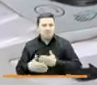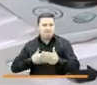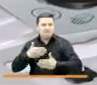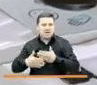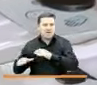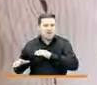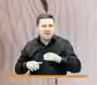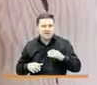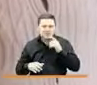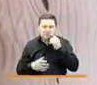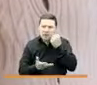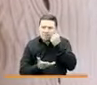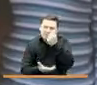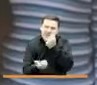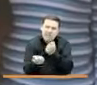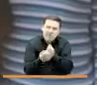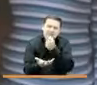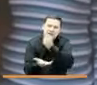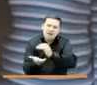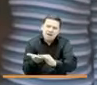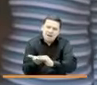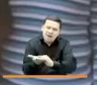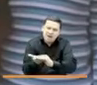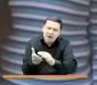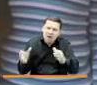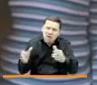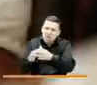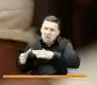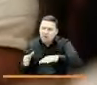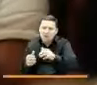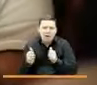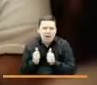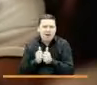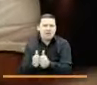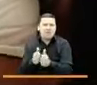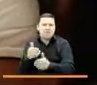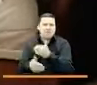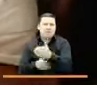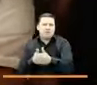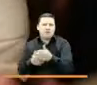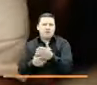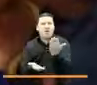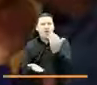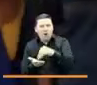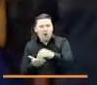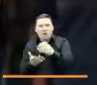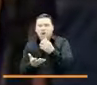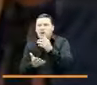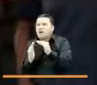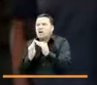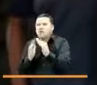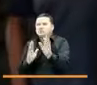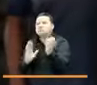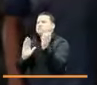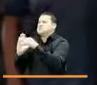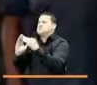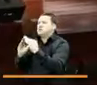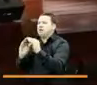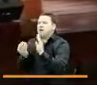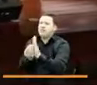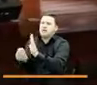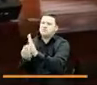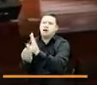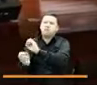acciones de indemnización y reparación colectiva. Acompañamos los procesos de retorno o reubicación de familias desplazadas y a las